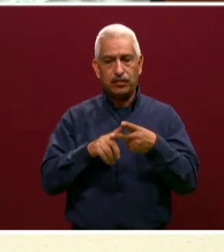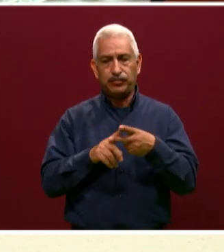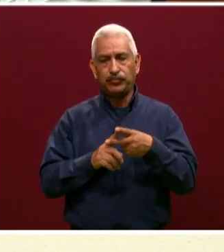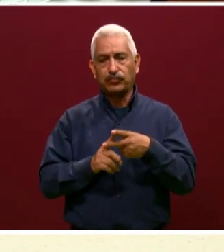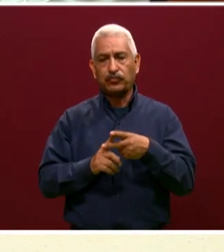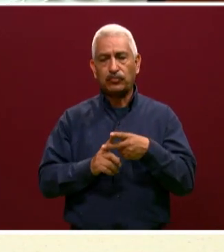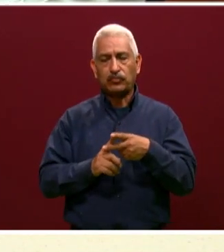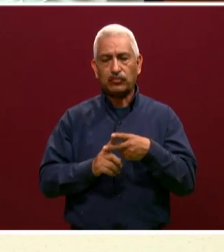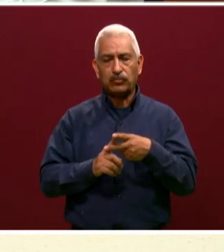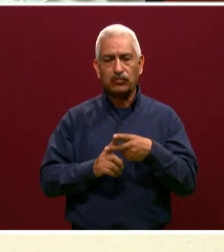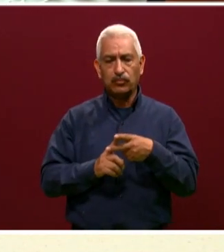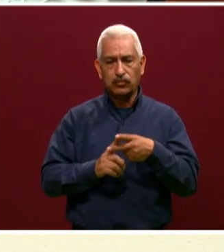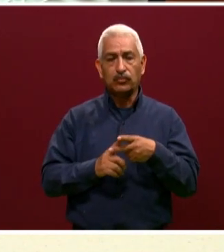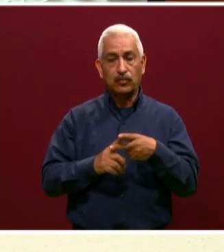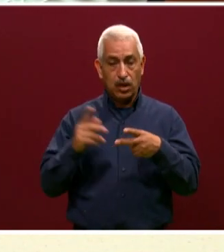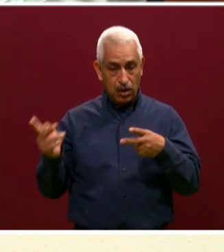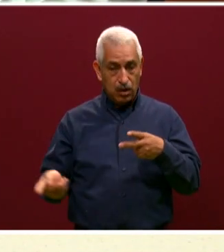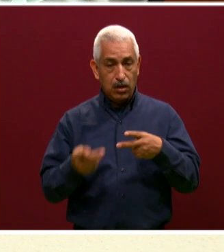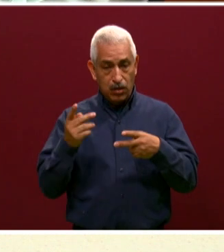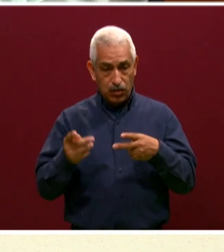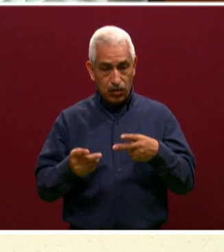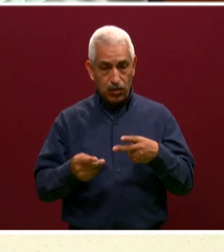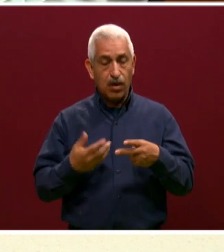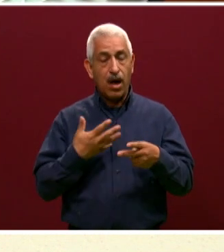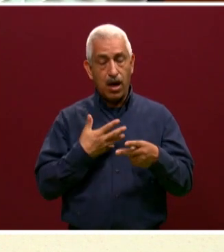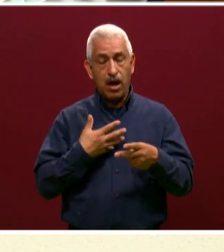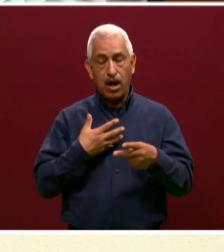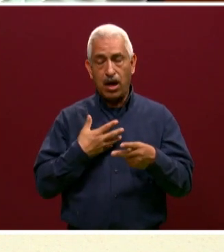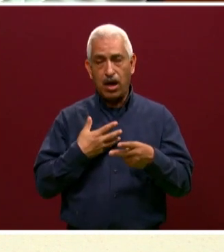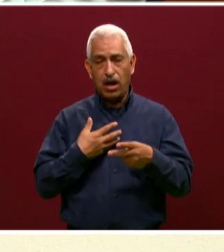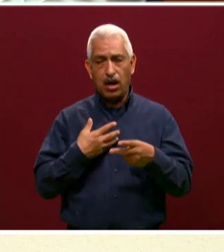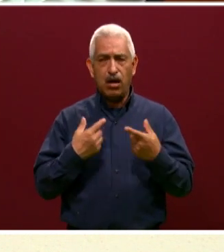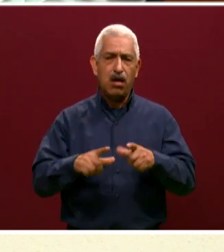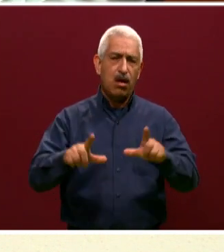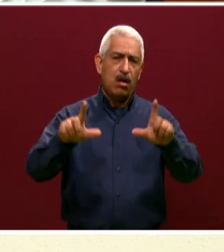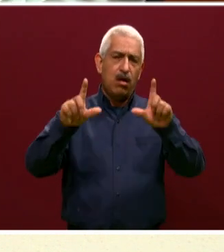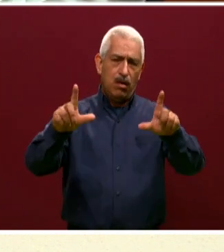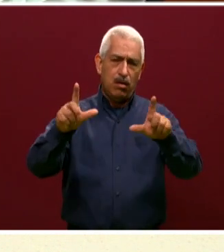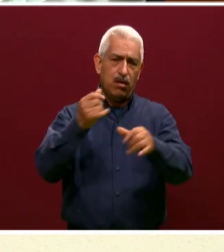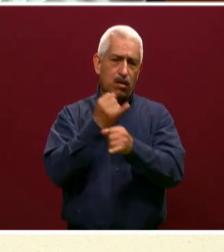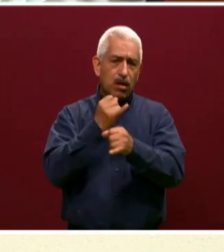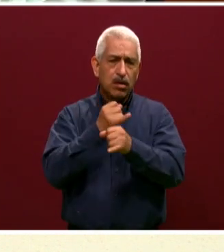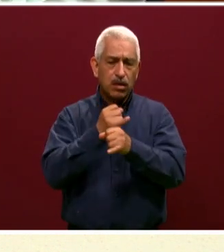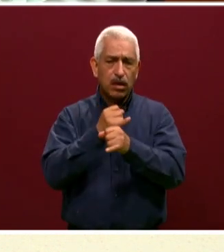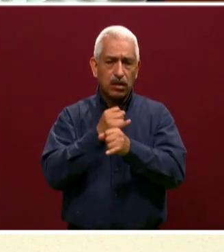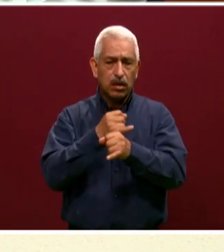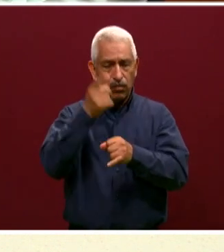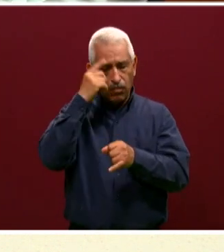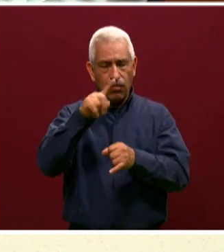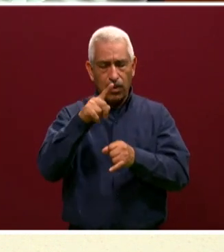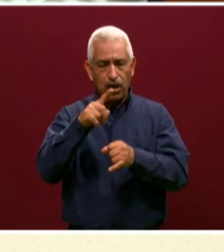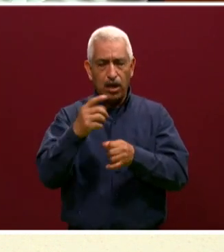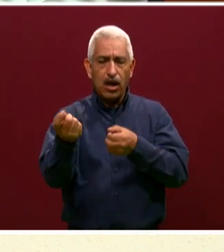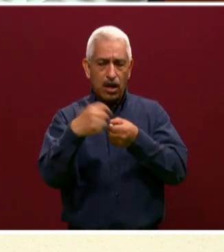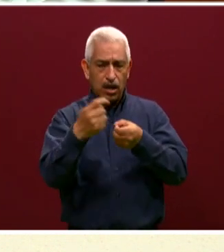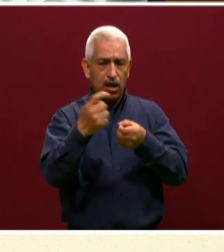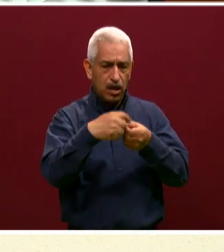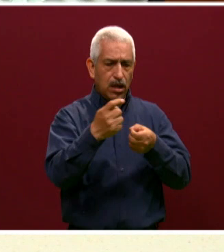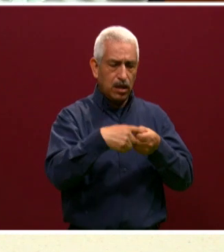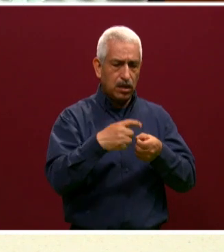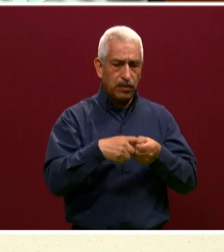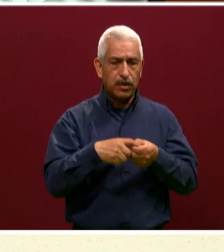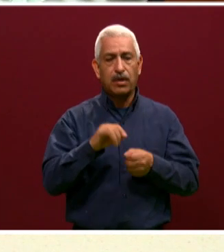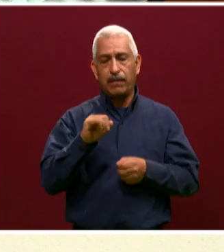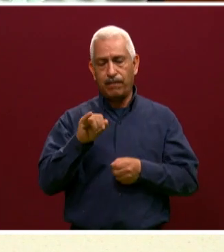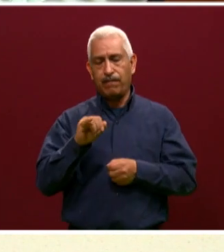¿hay plataforma para también poder hacer este tipo de preinscripción, maestra? Así es. Ahorita, sobre todo, estamos